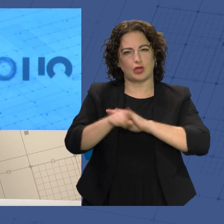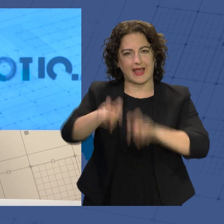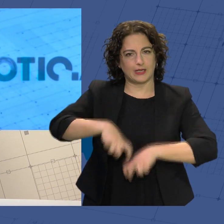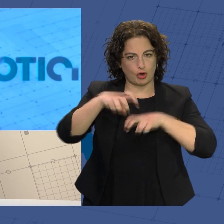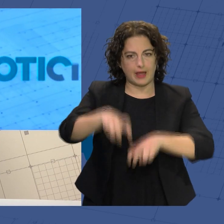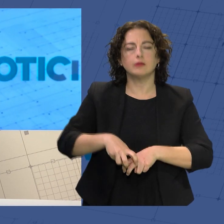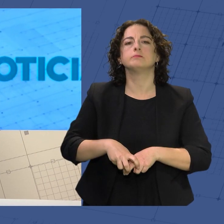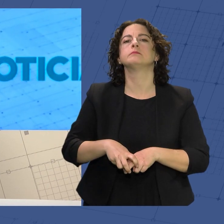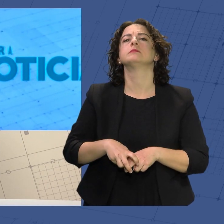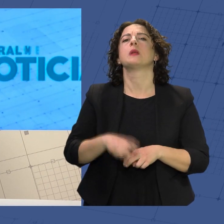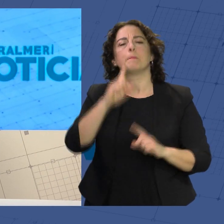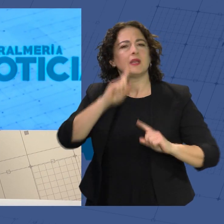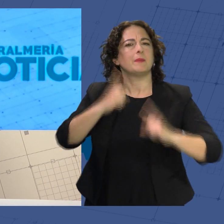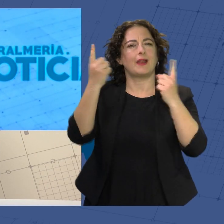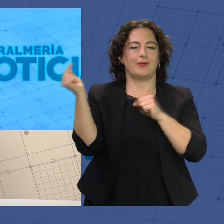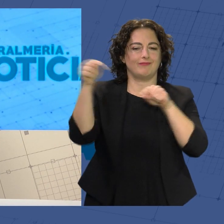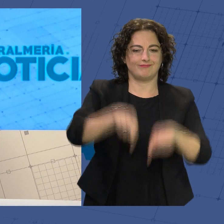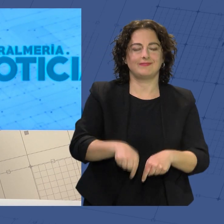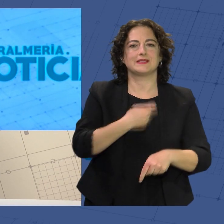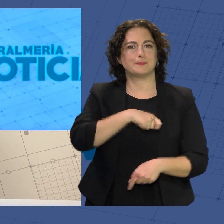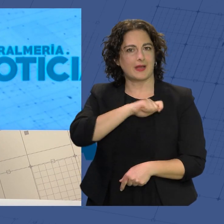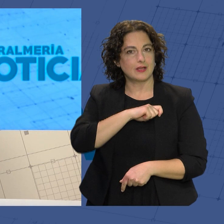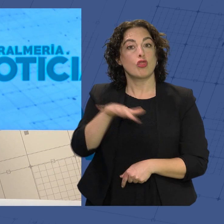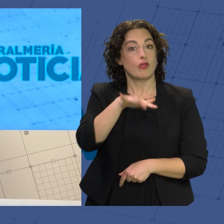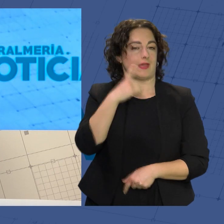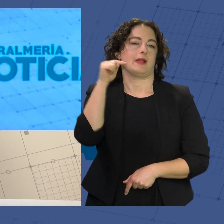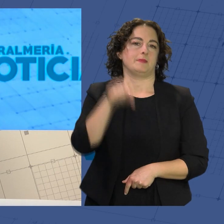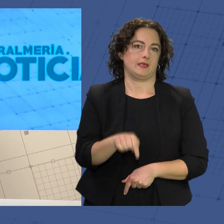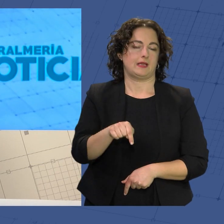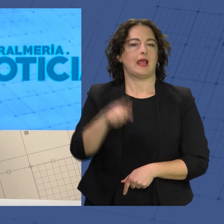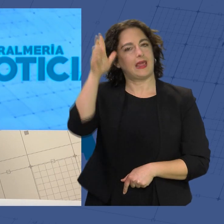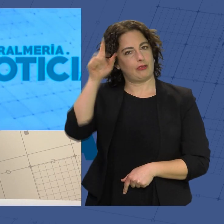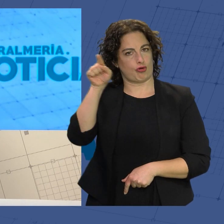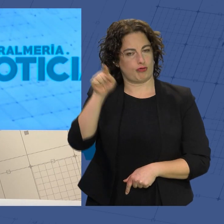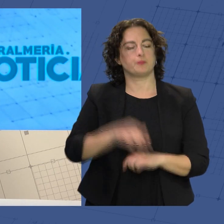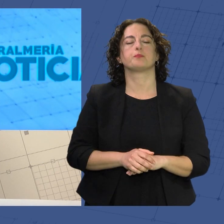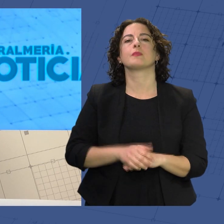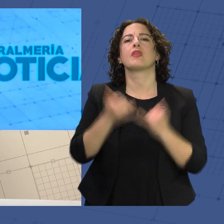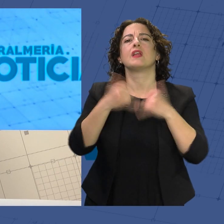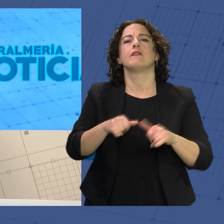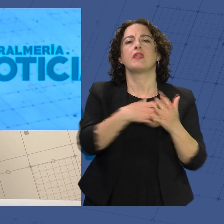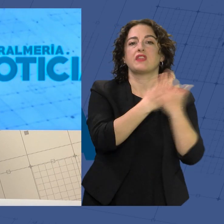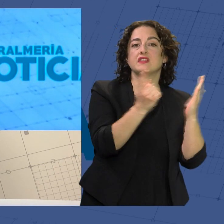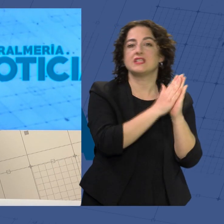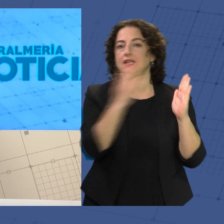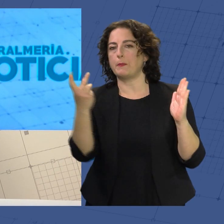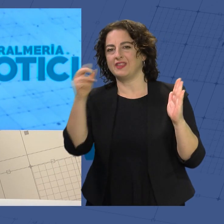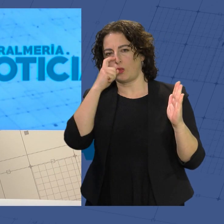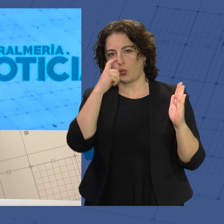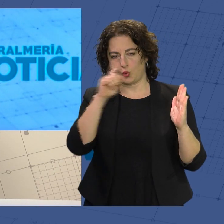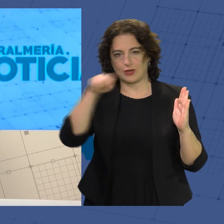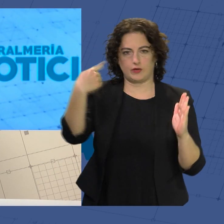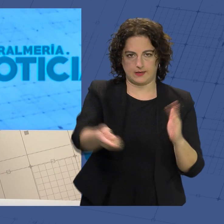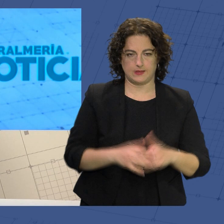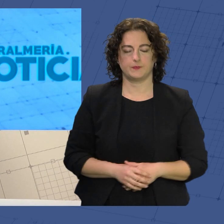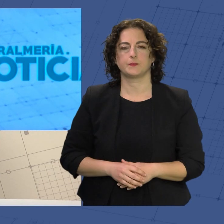tendrá lugar por primera vez en España y será en Almería y en el Ejido. Se celebrará del 17 al 20 de junio del próximo